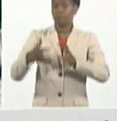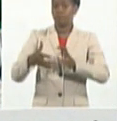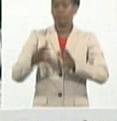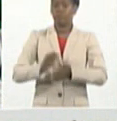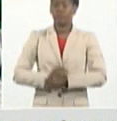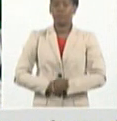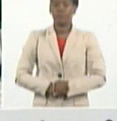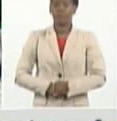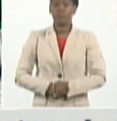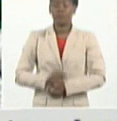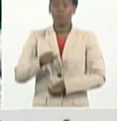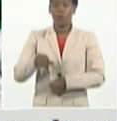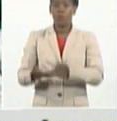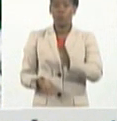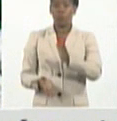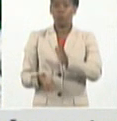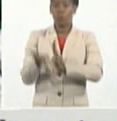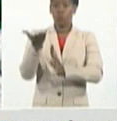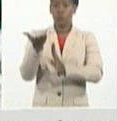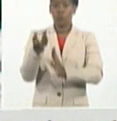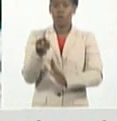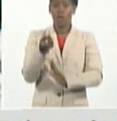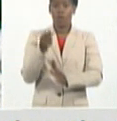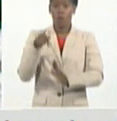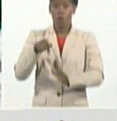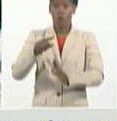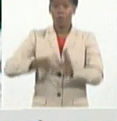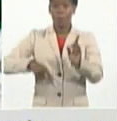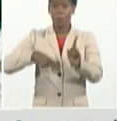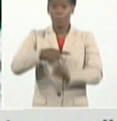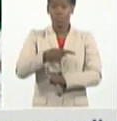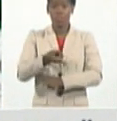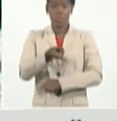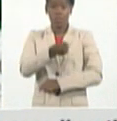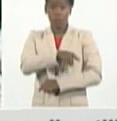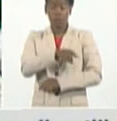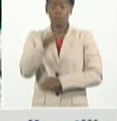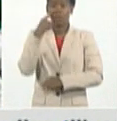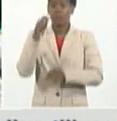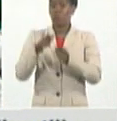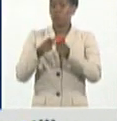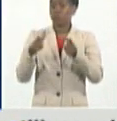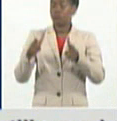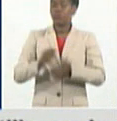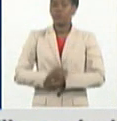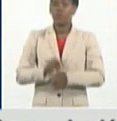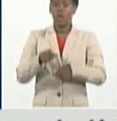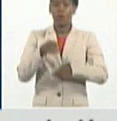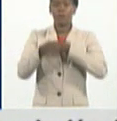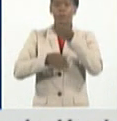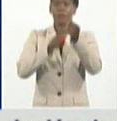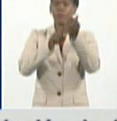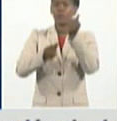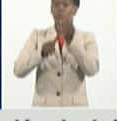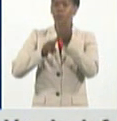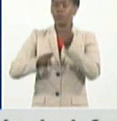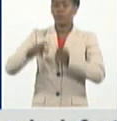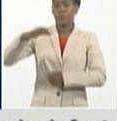más que el día anterior que había sido muy elevada. Por provincias en Pilar de Río